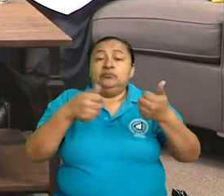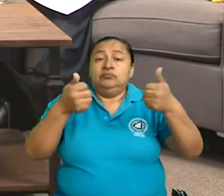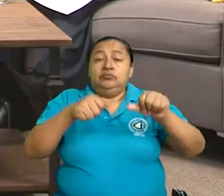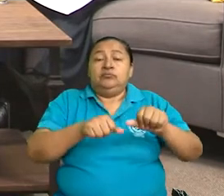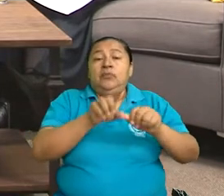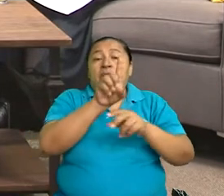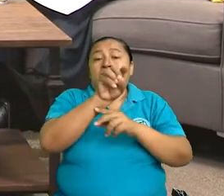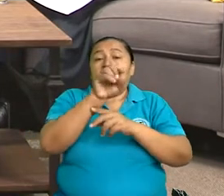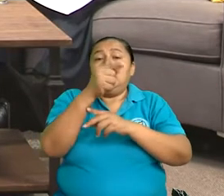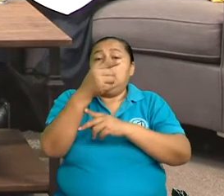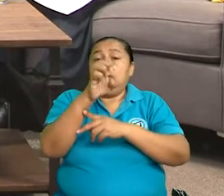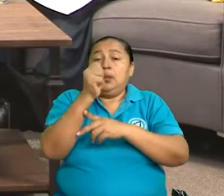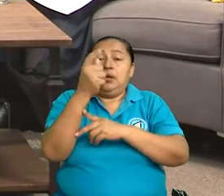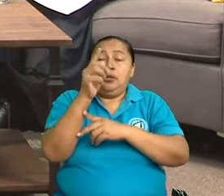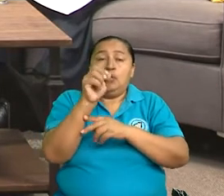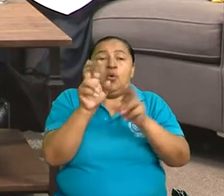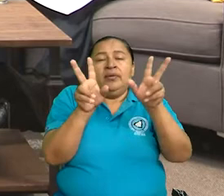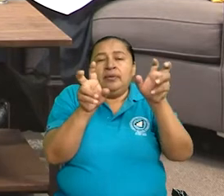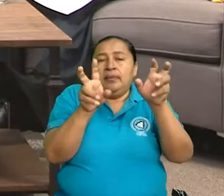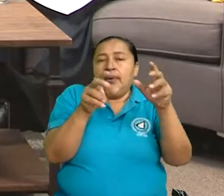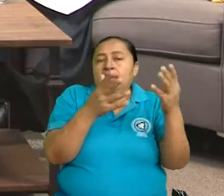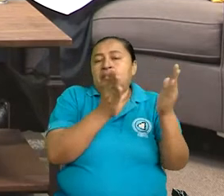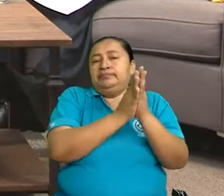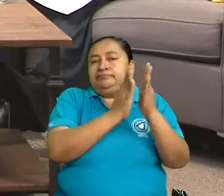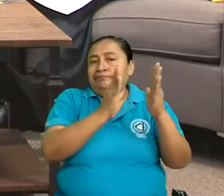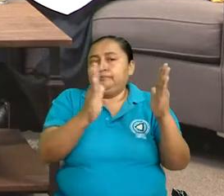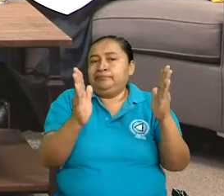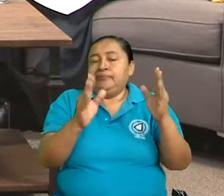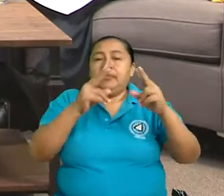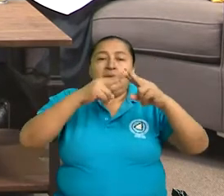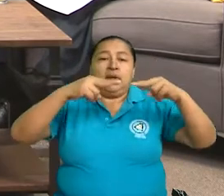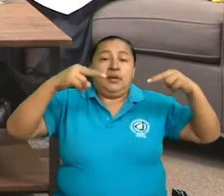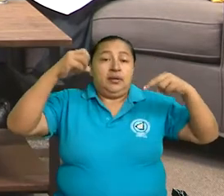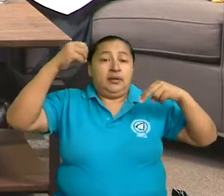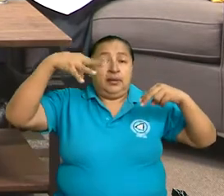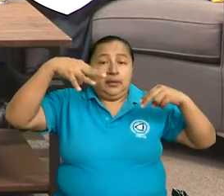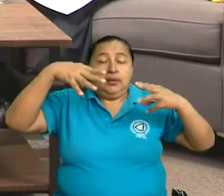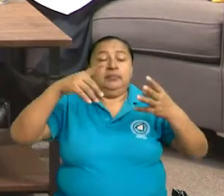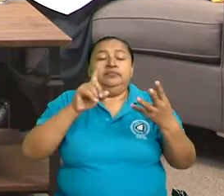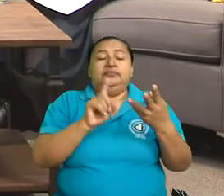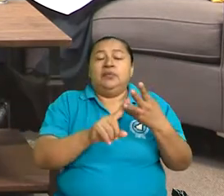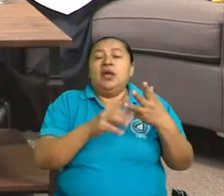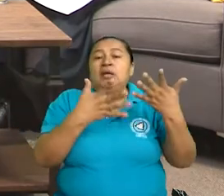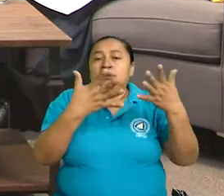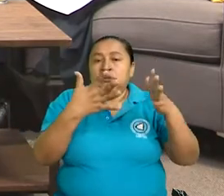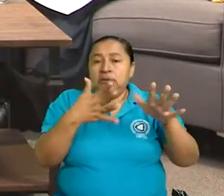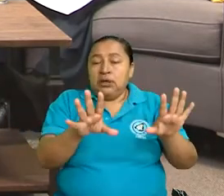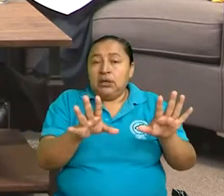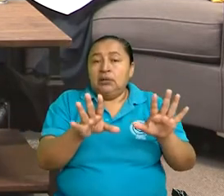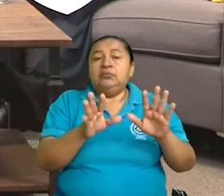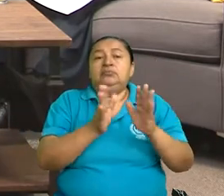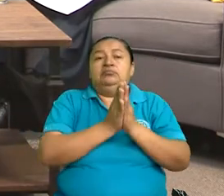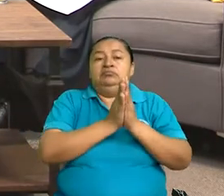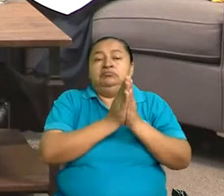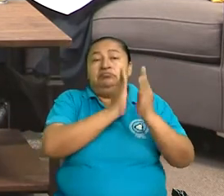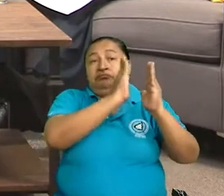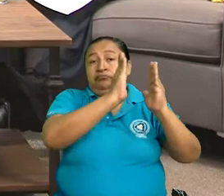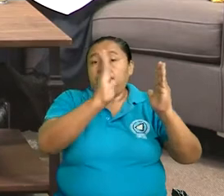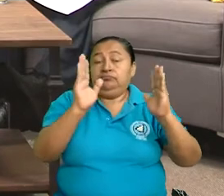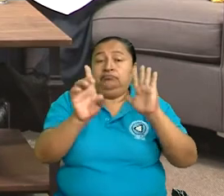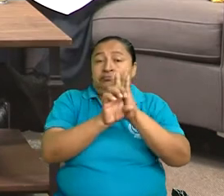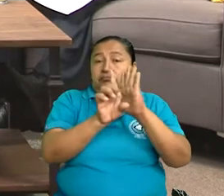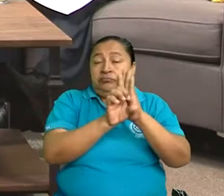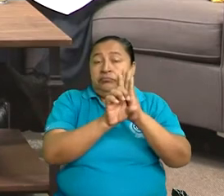jurídico en materia de energías, ya se aprobó la ley del digesto jurídico en